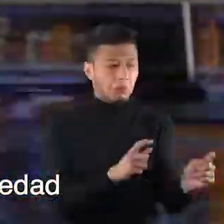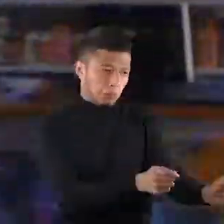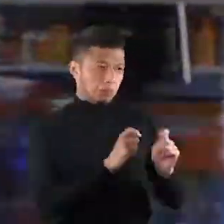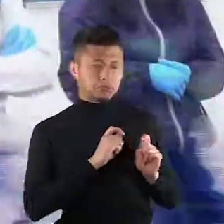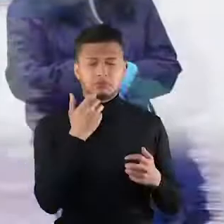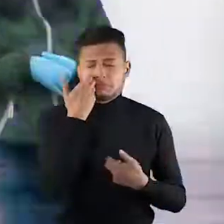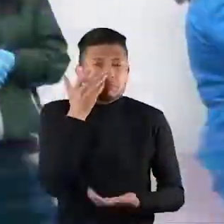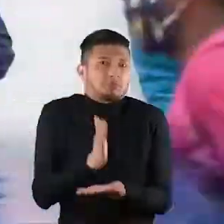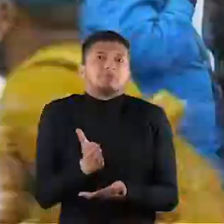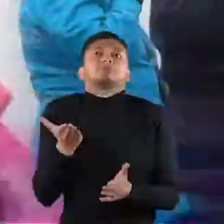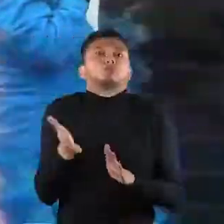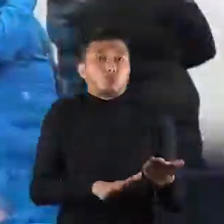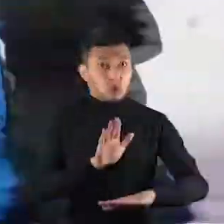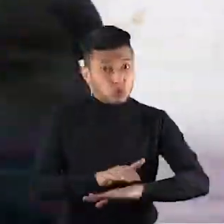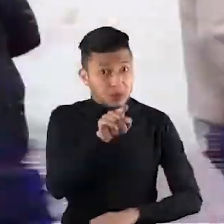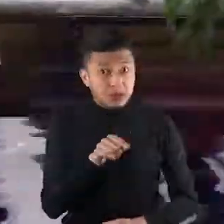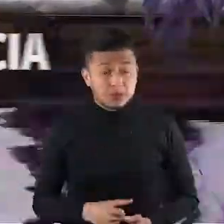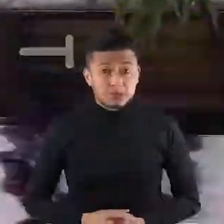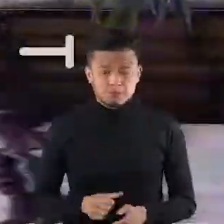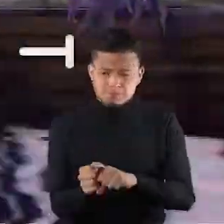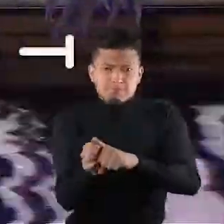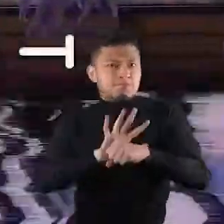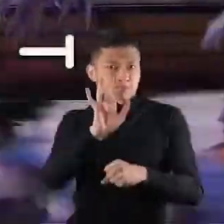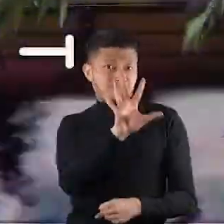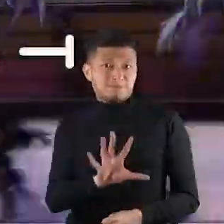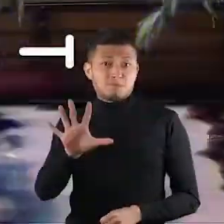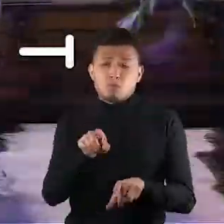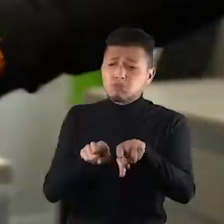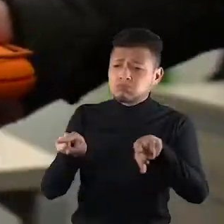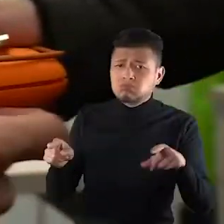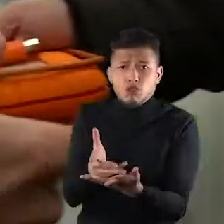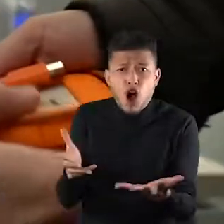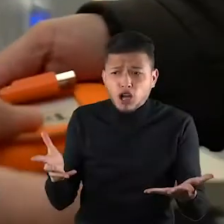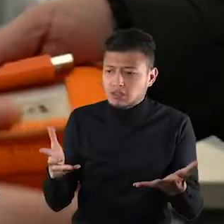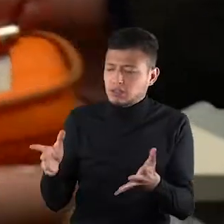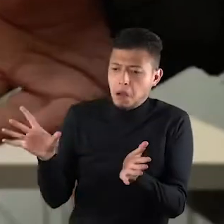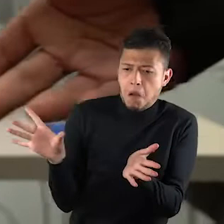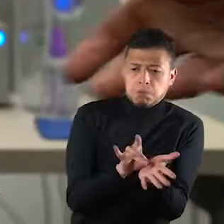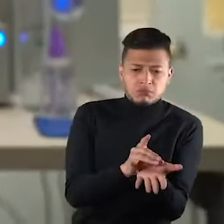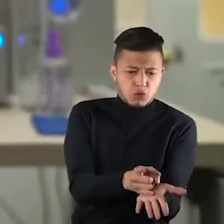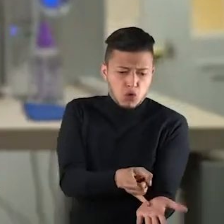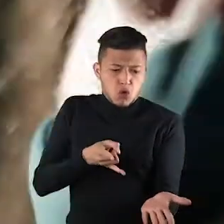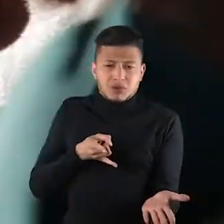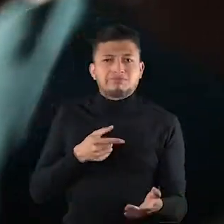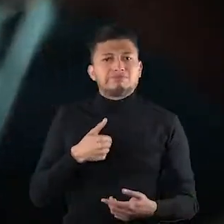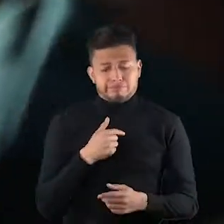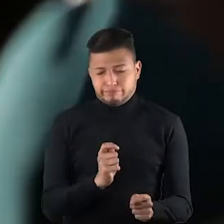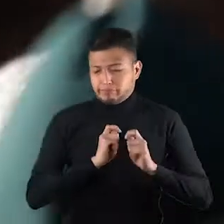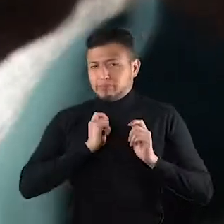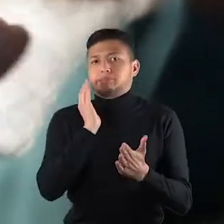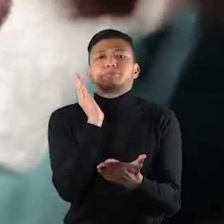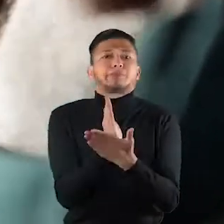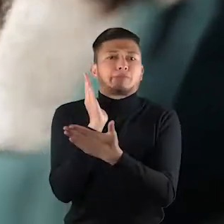enfermedad sí representa la muerte. Este coronavirus contamina objetos y superficies hasta llegar a sus manos. Usted puede